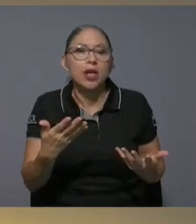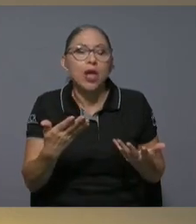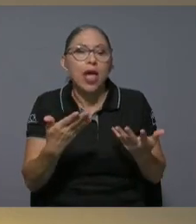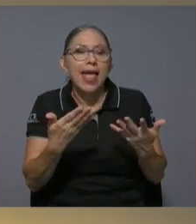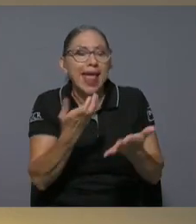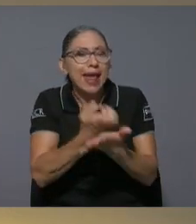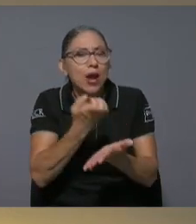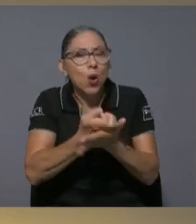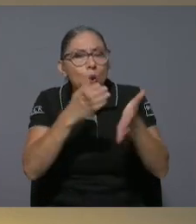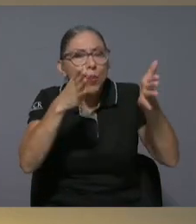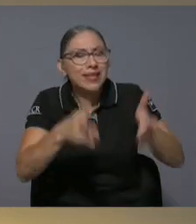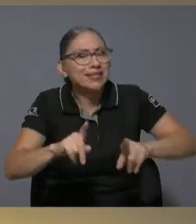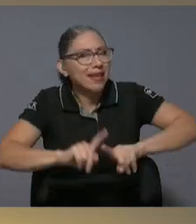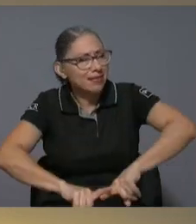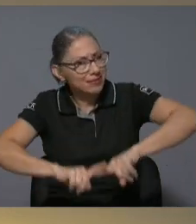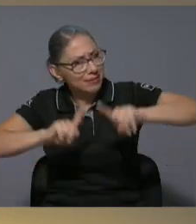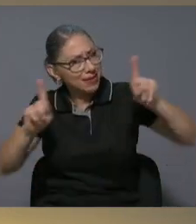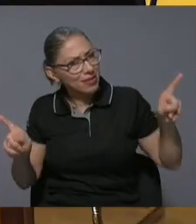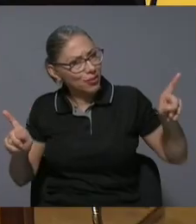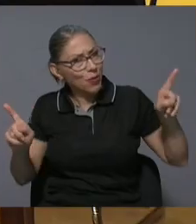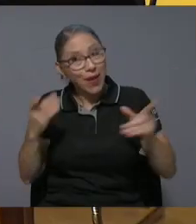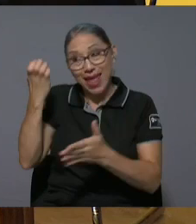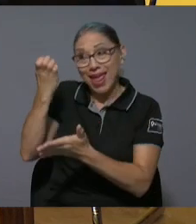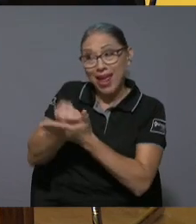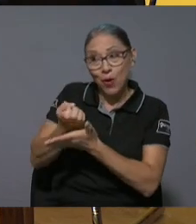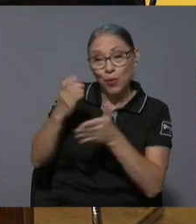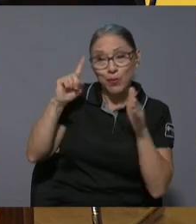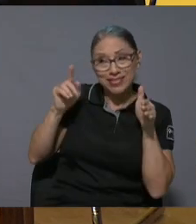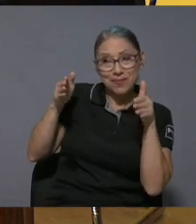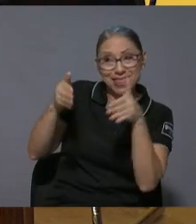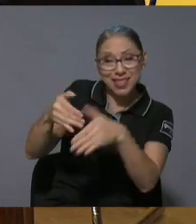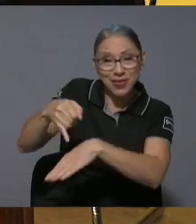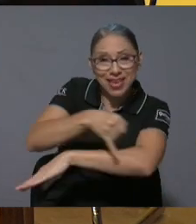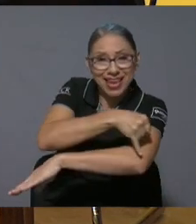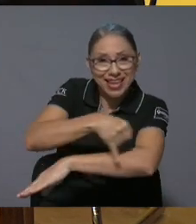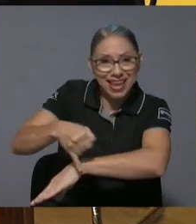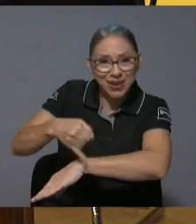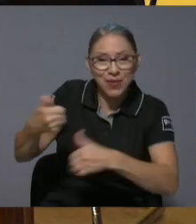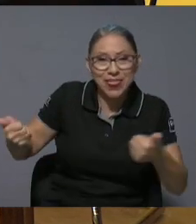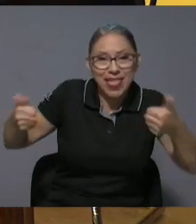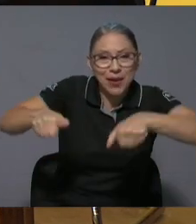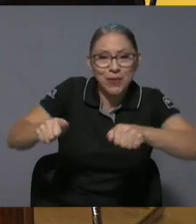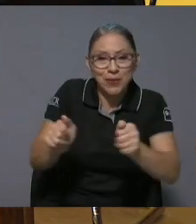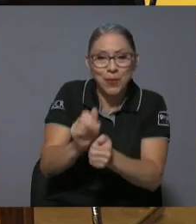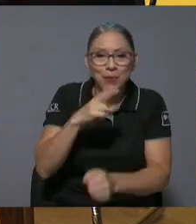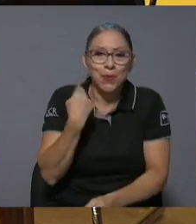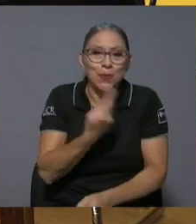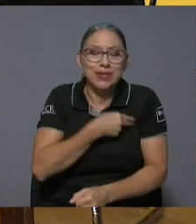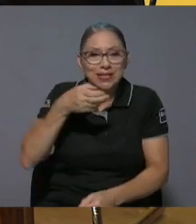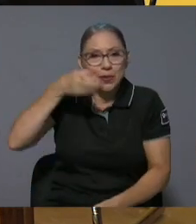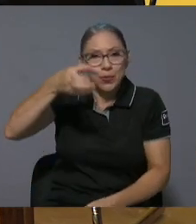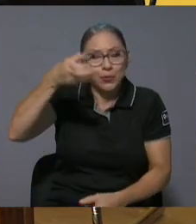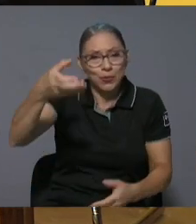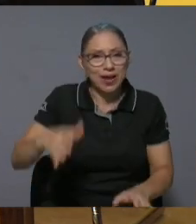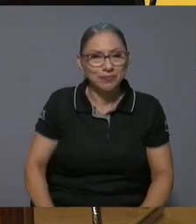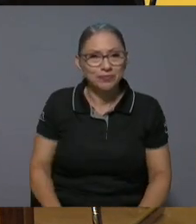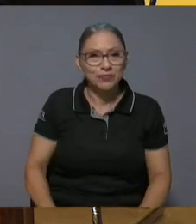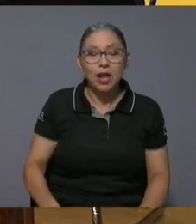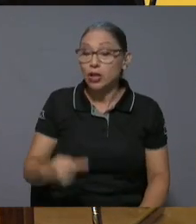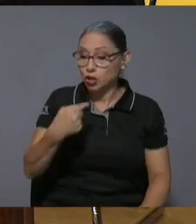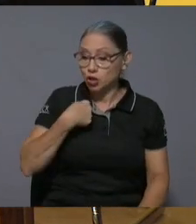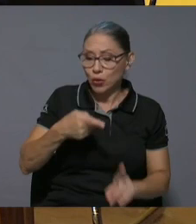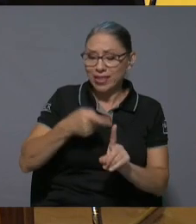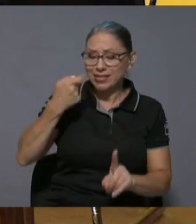economista distinto un economista metido a ingeniero según nuestra cultura bueno yo desde pequeño